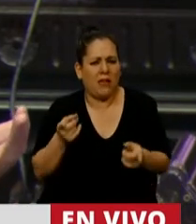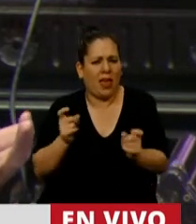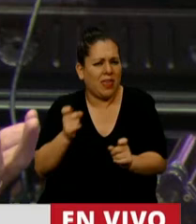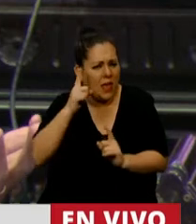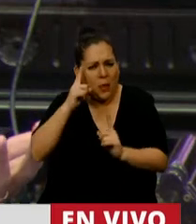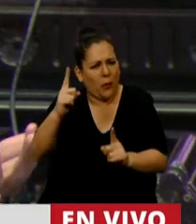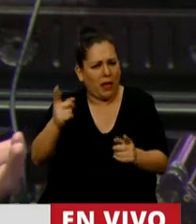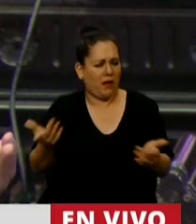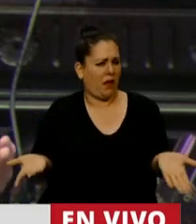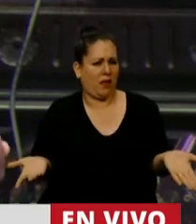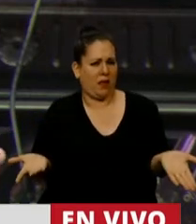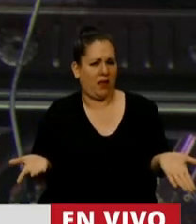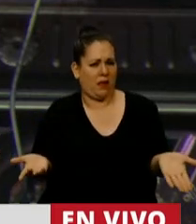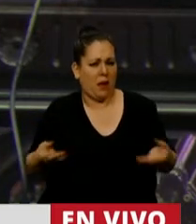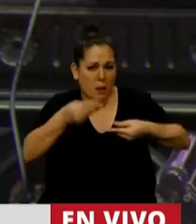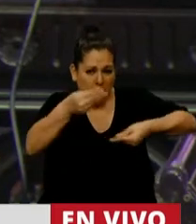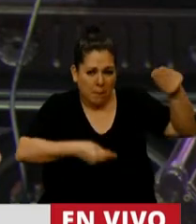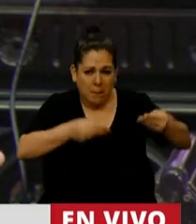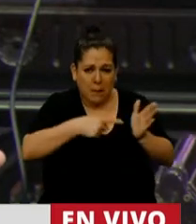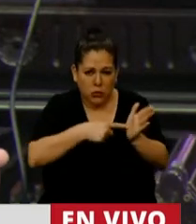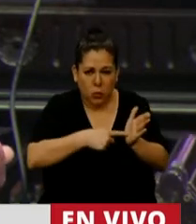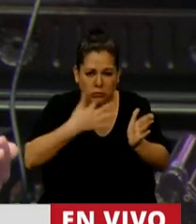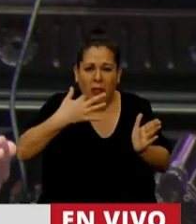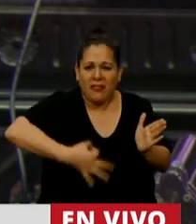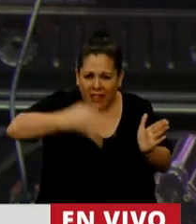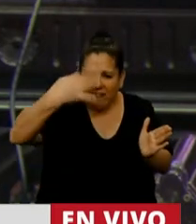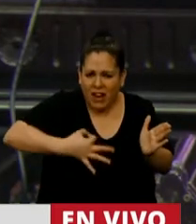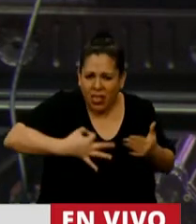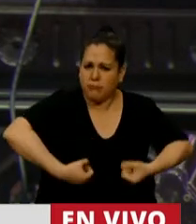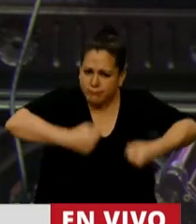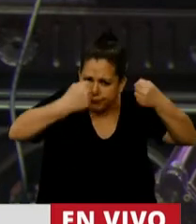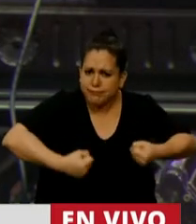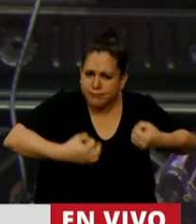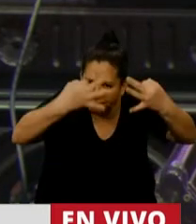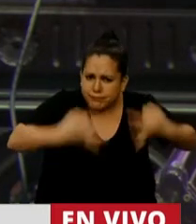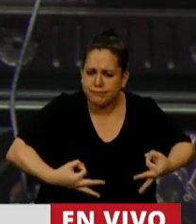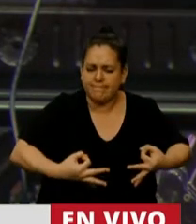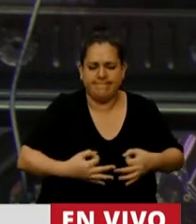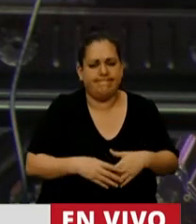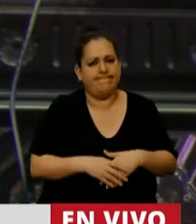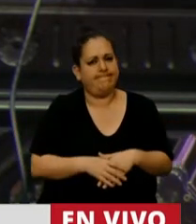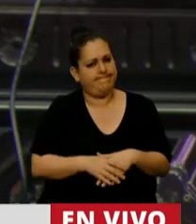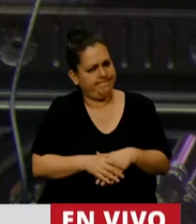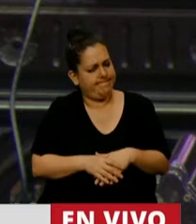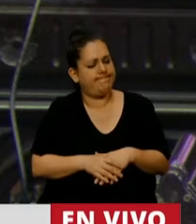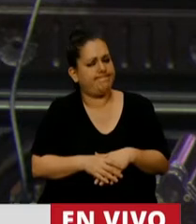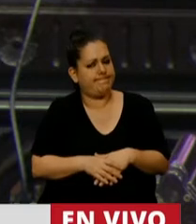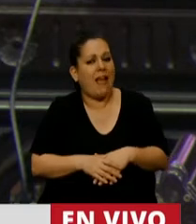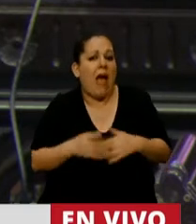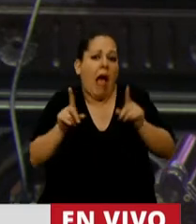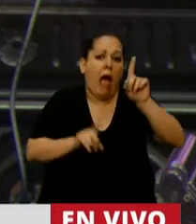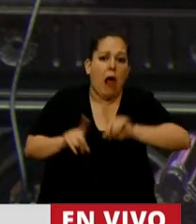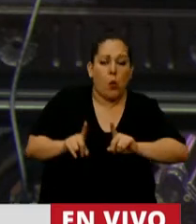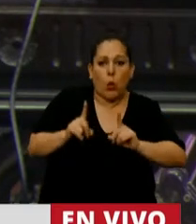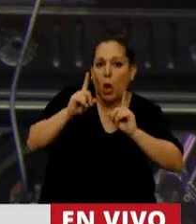que este presupuesto tiene bases sólidas? Por más que alguien crea que